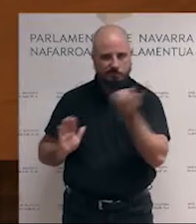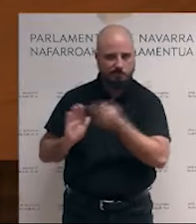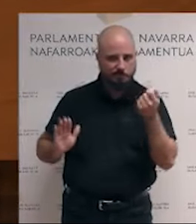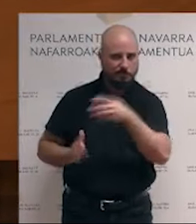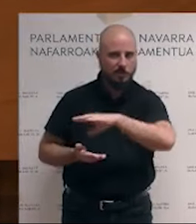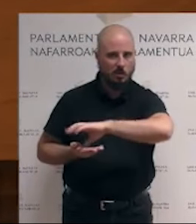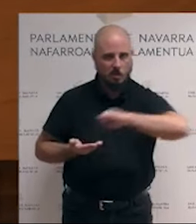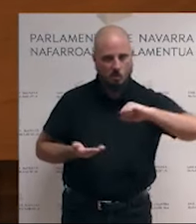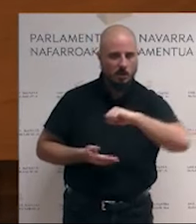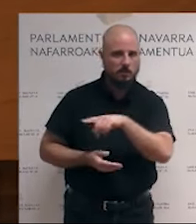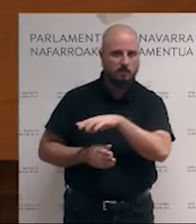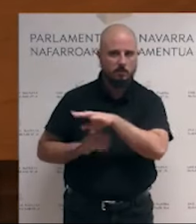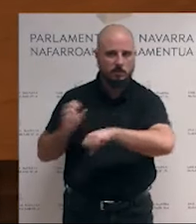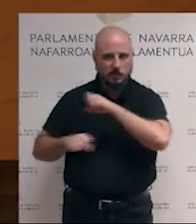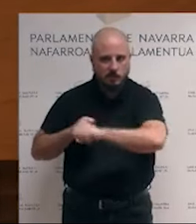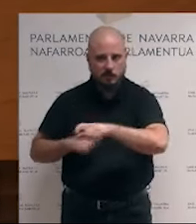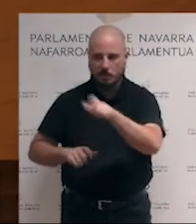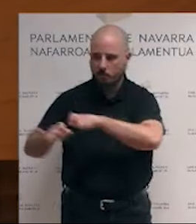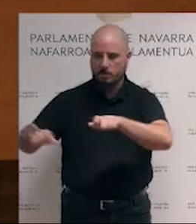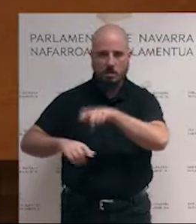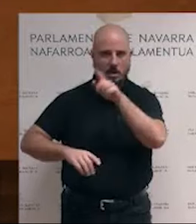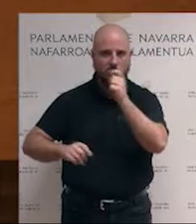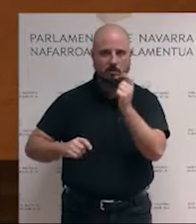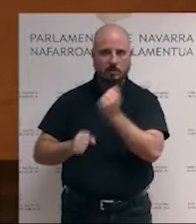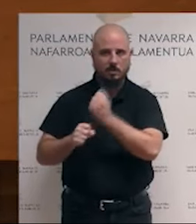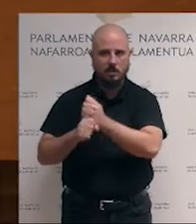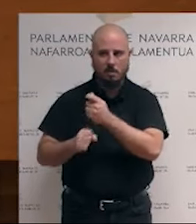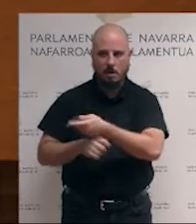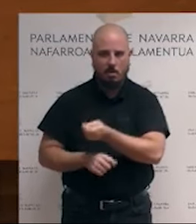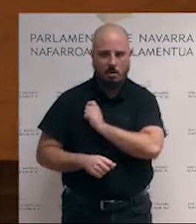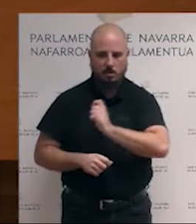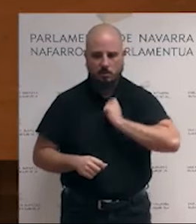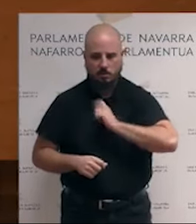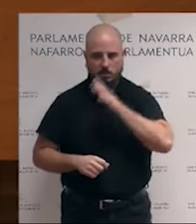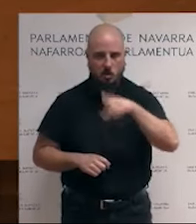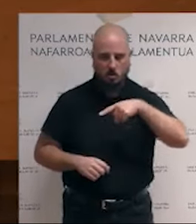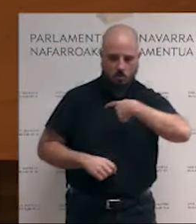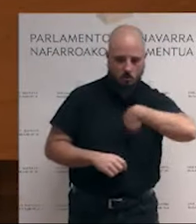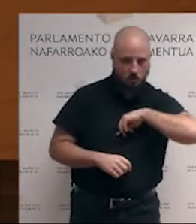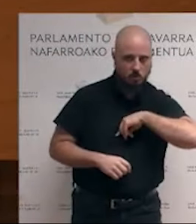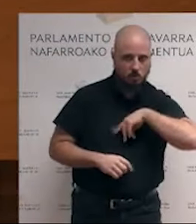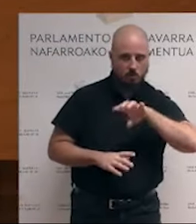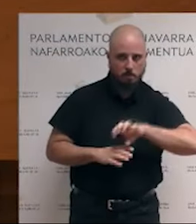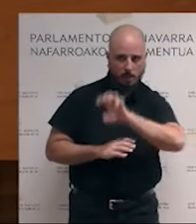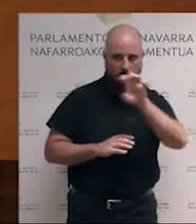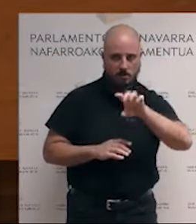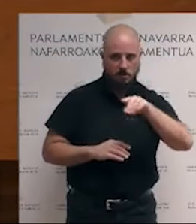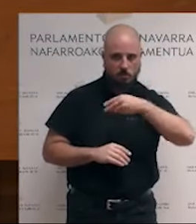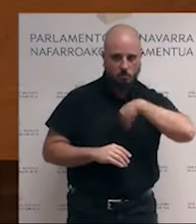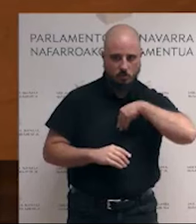de esclavización a trabajadoras de otros países para sostener nuestro modelo de consumo